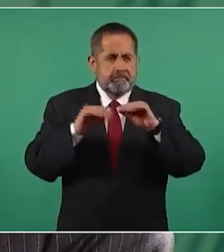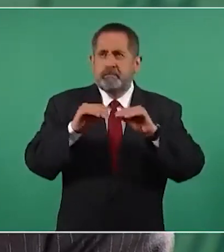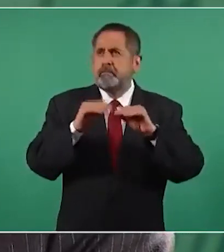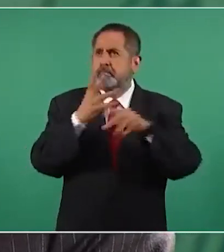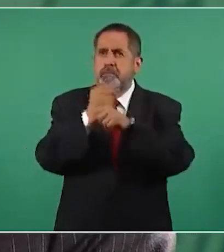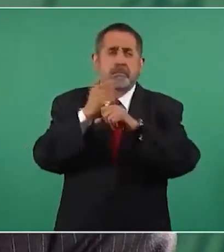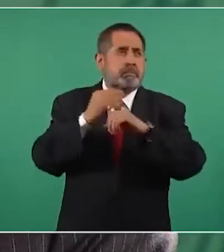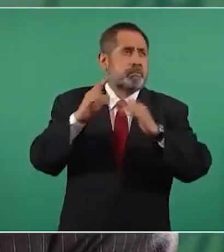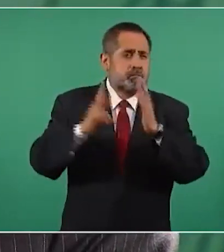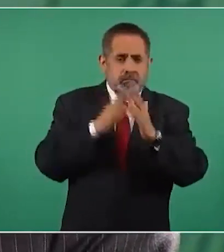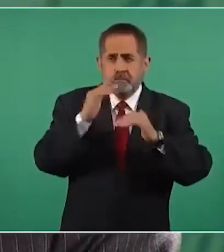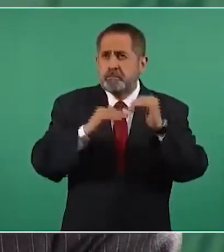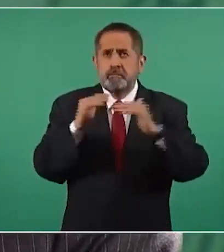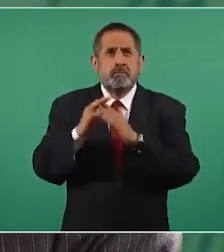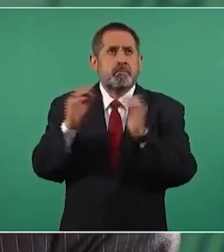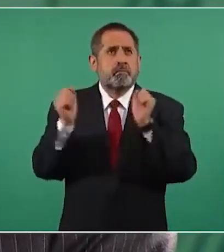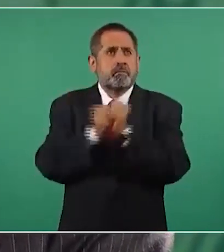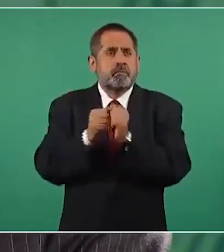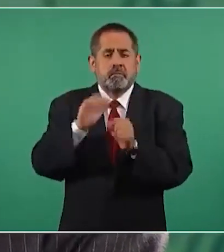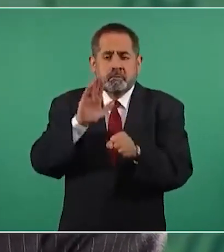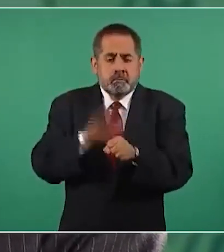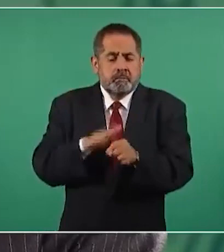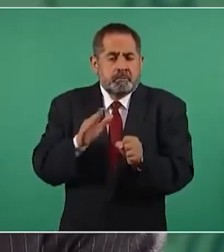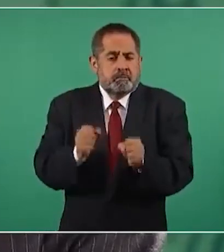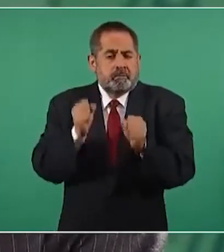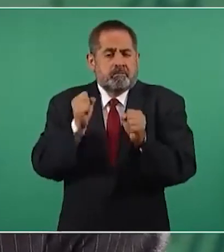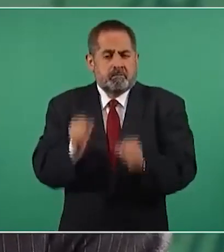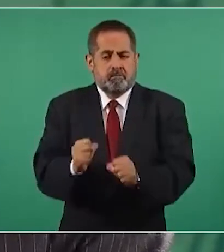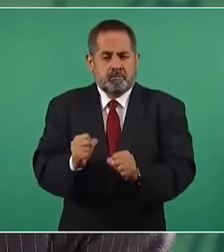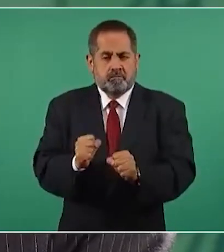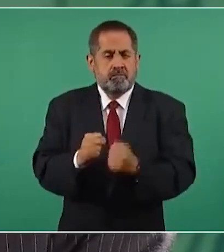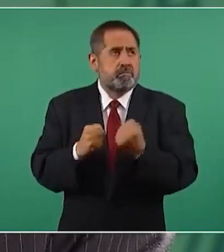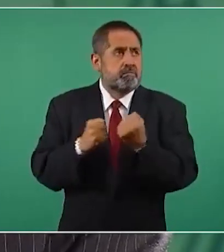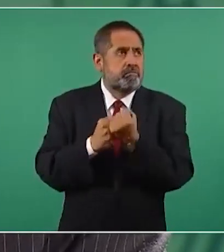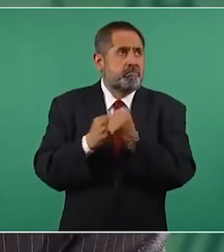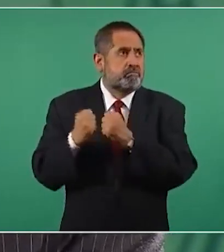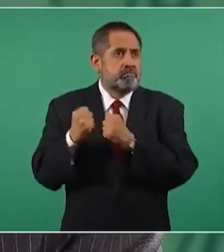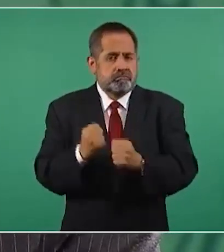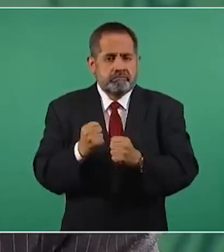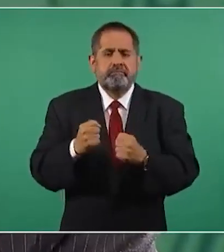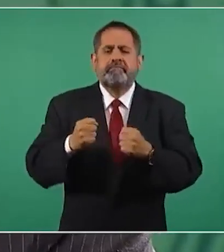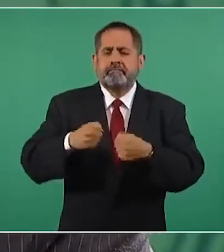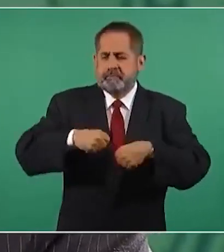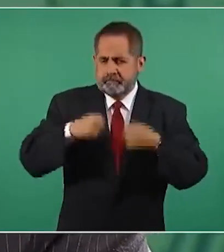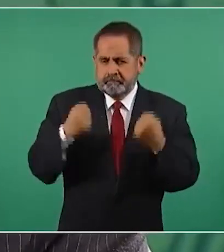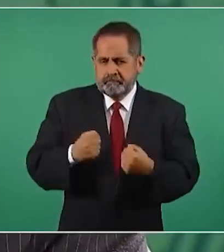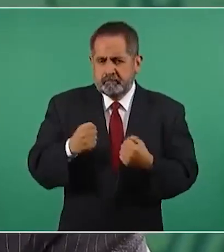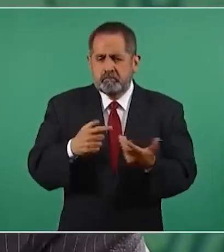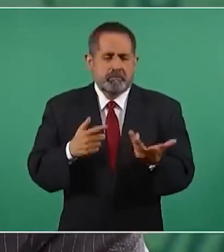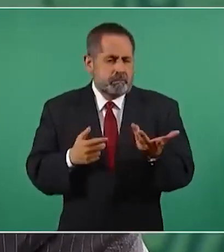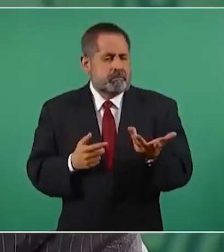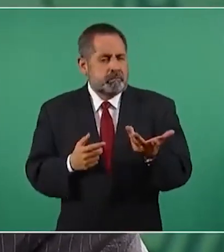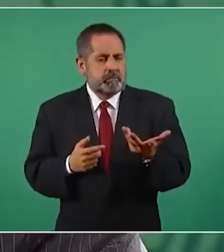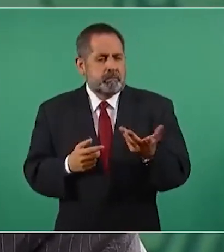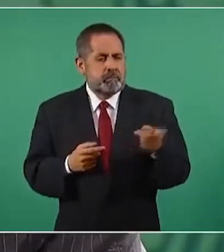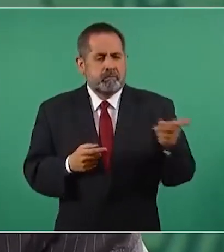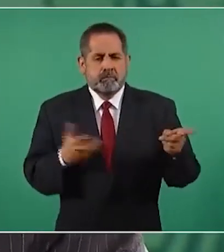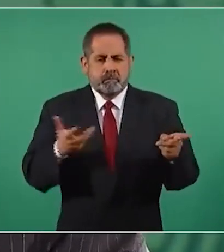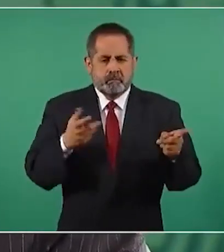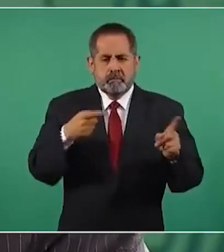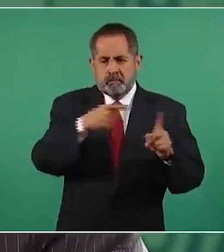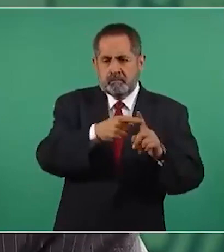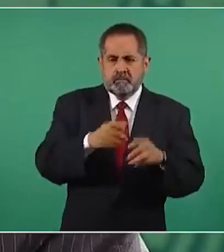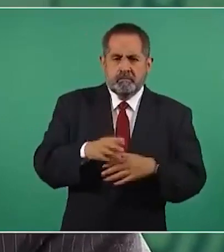seguridad necesaria. Y sin que